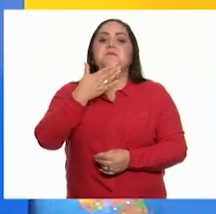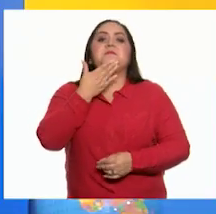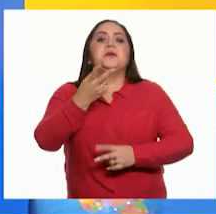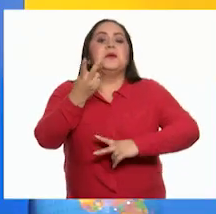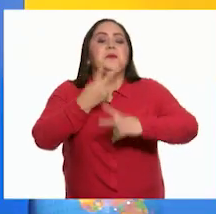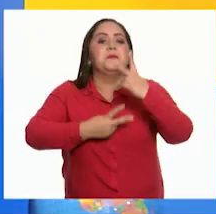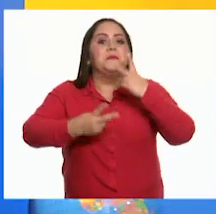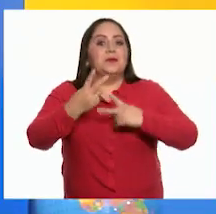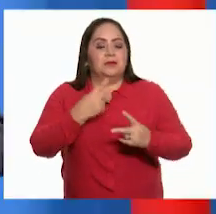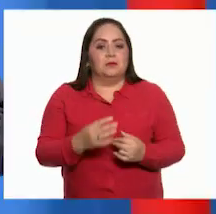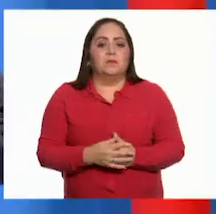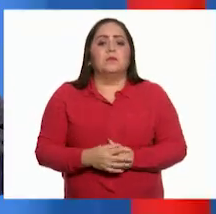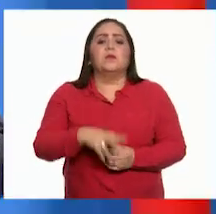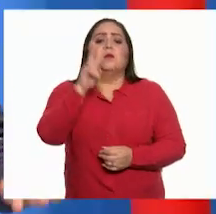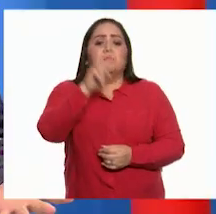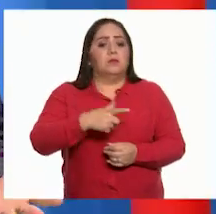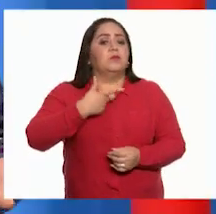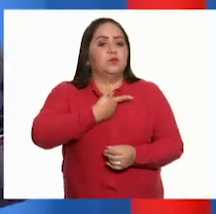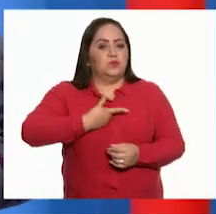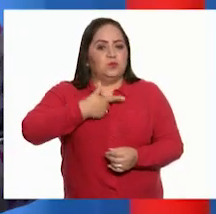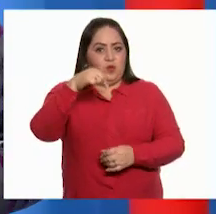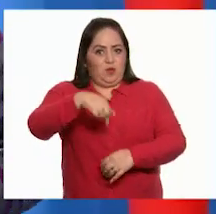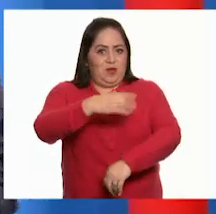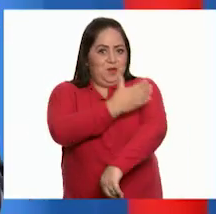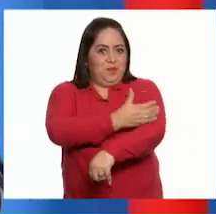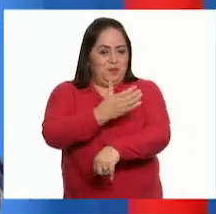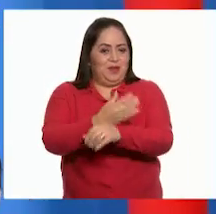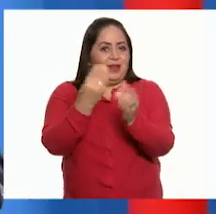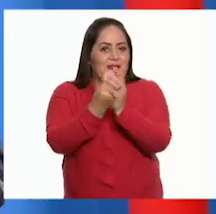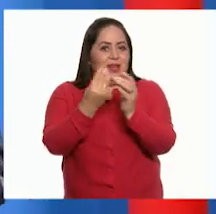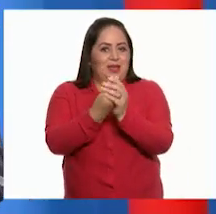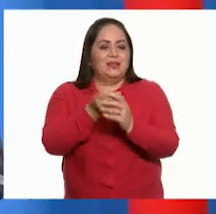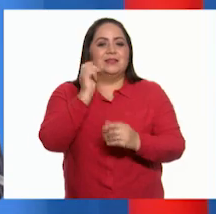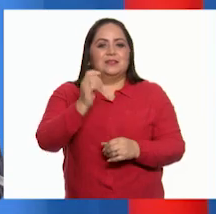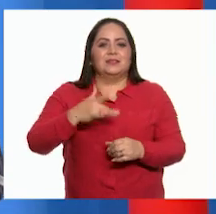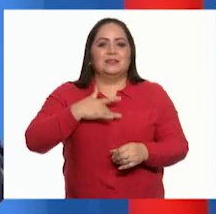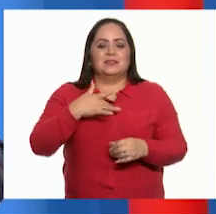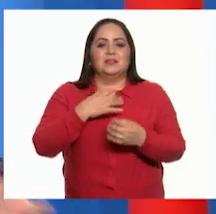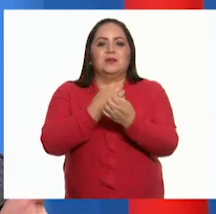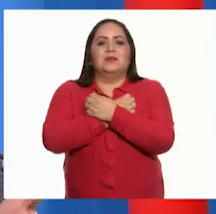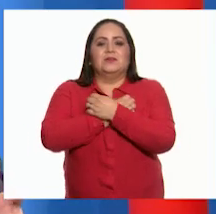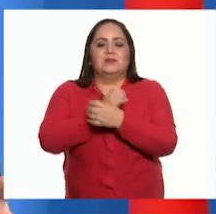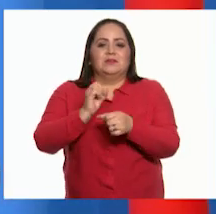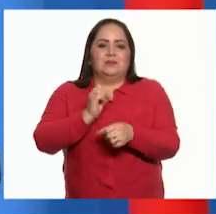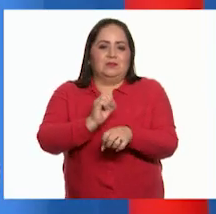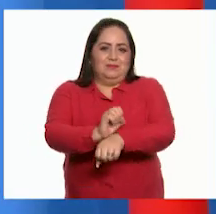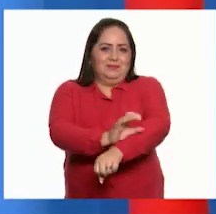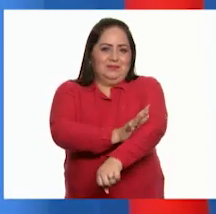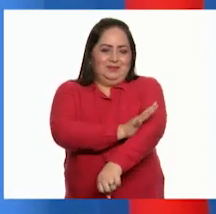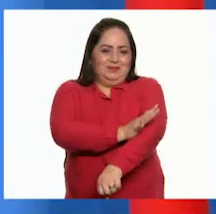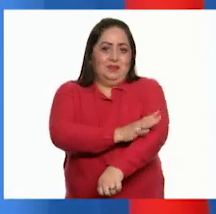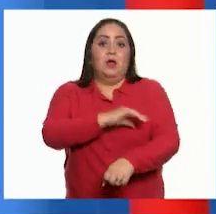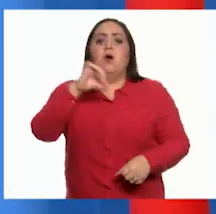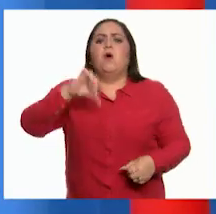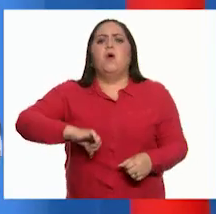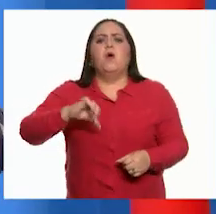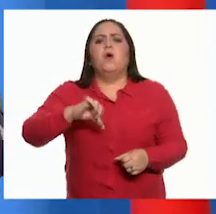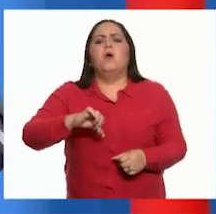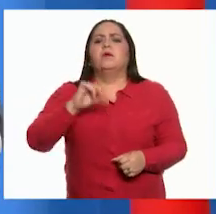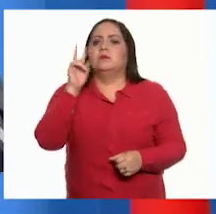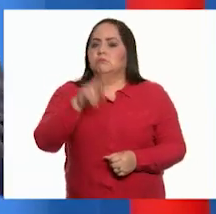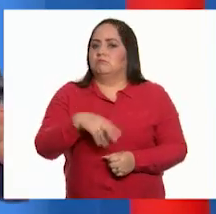bienvenidos. Es un gusto que nos acompañen a una clase más de educación socioemocional de tercer ciclo. Hoy nos espera algo